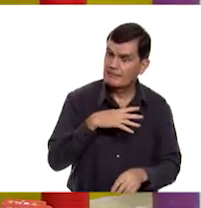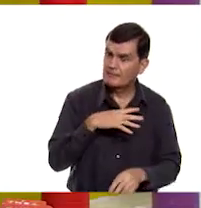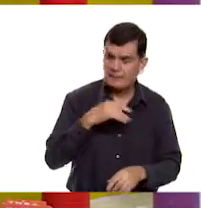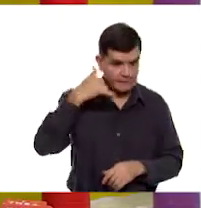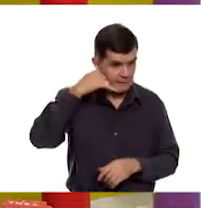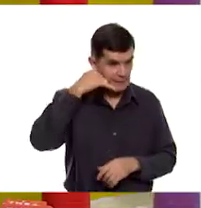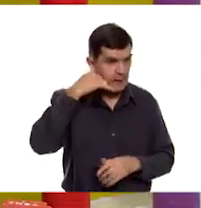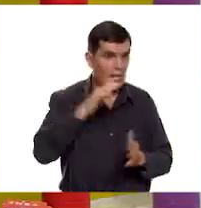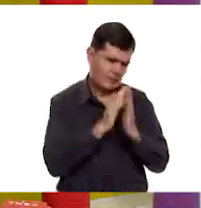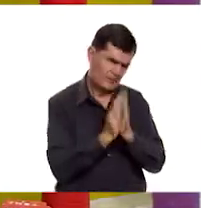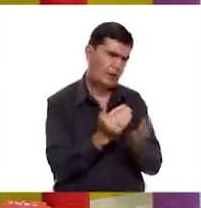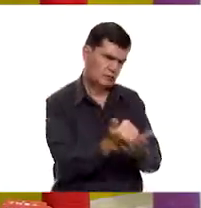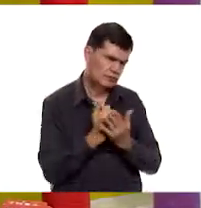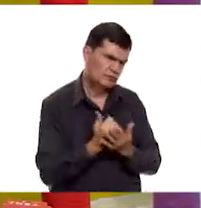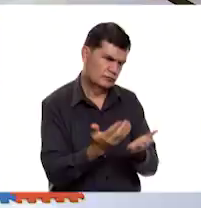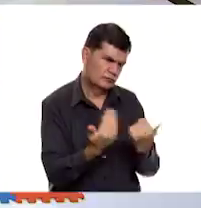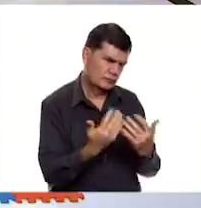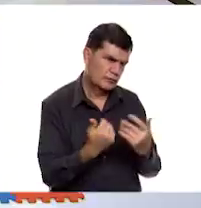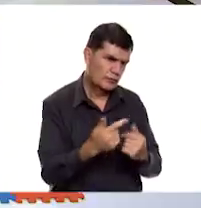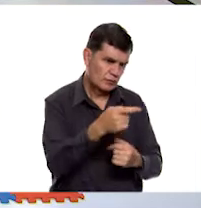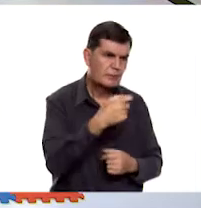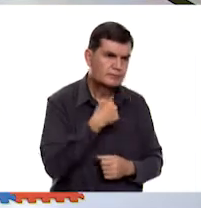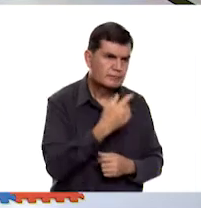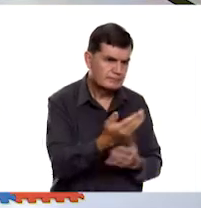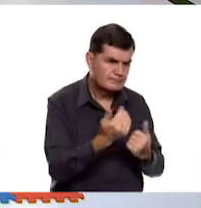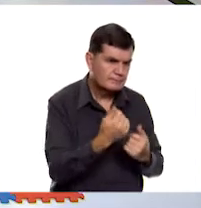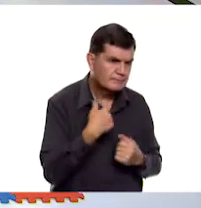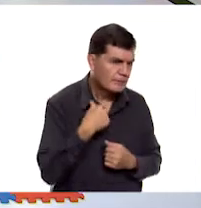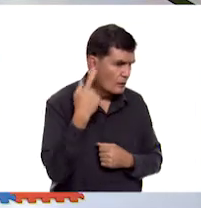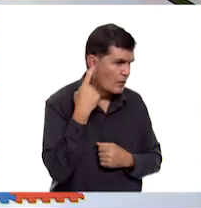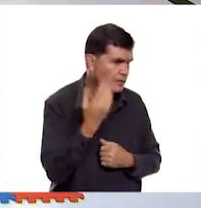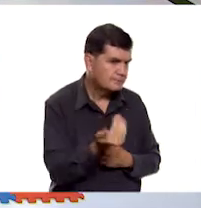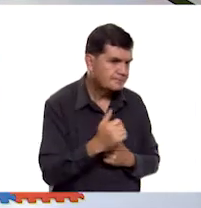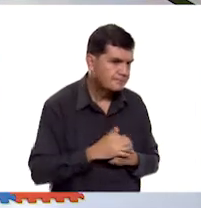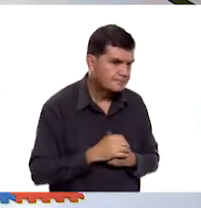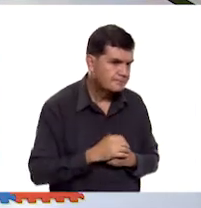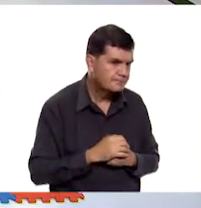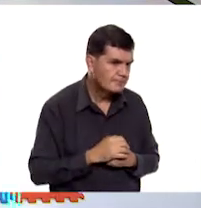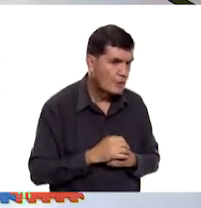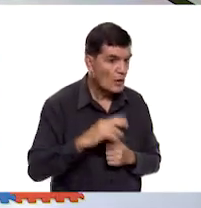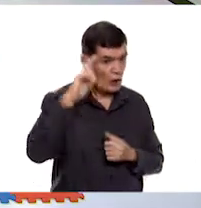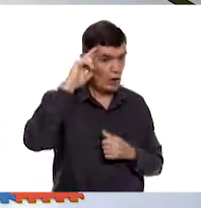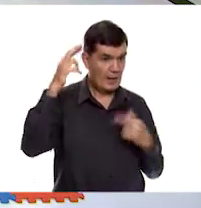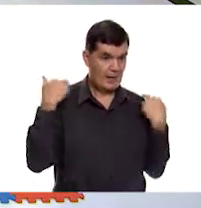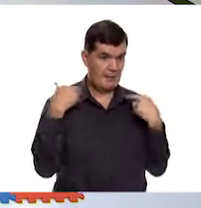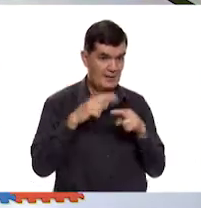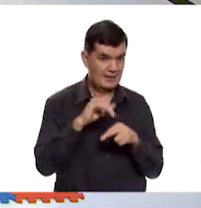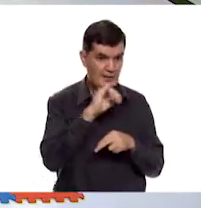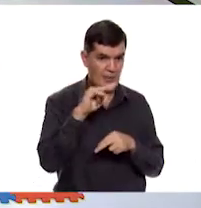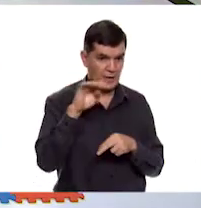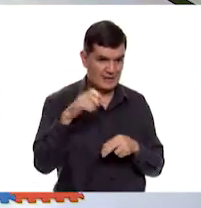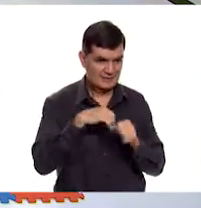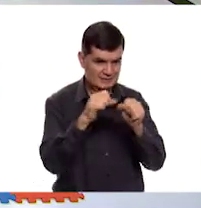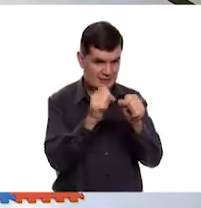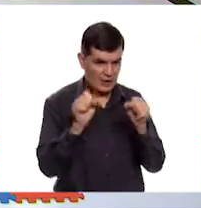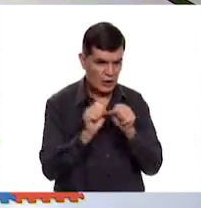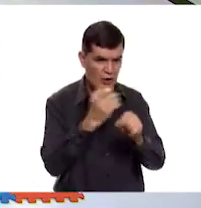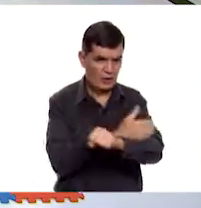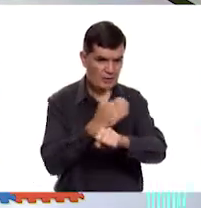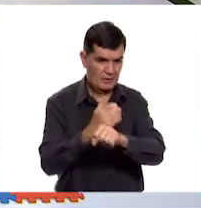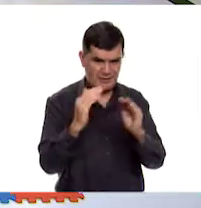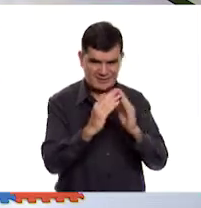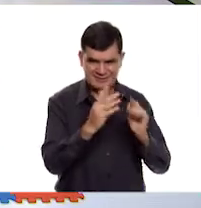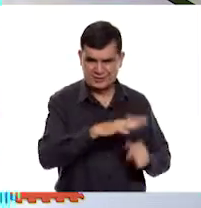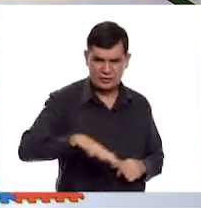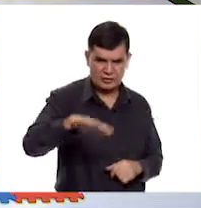Regina, pues ayúdame! Regina, estás en altavoz. Te escuchamos. A ver. Hola, maestra Ivonne, a todos en el salón y a mis compañeros en